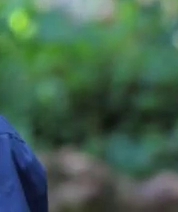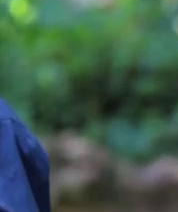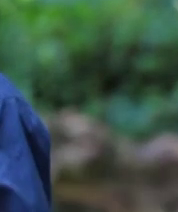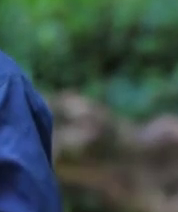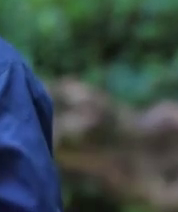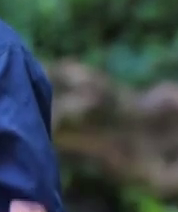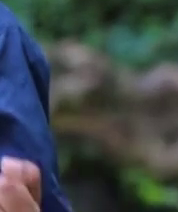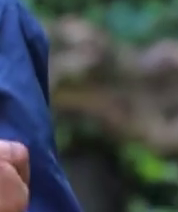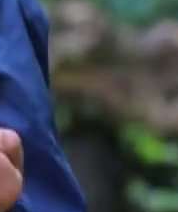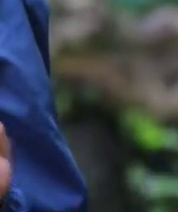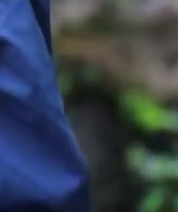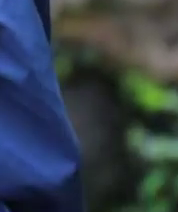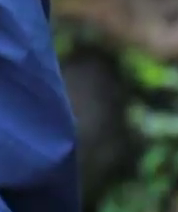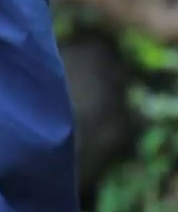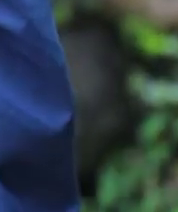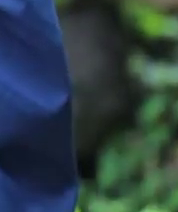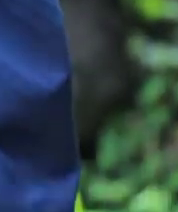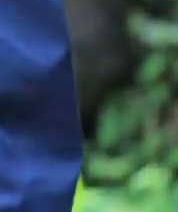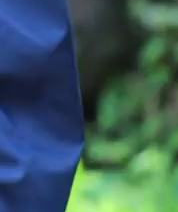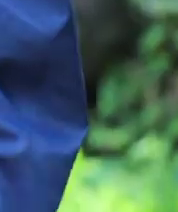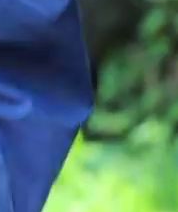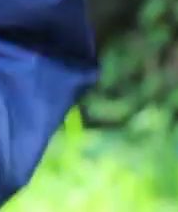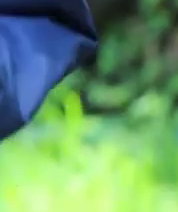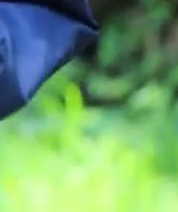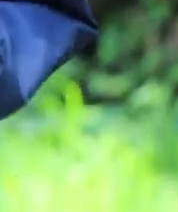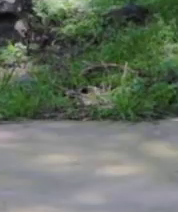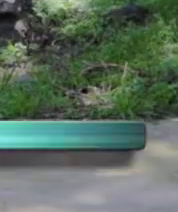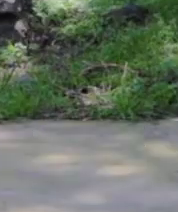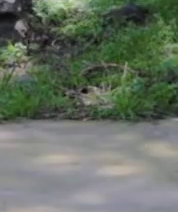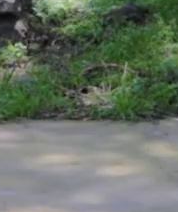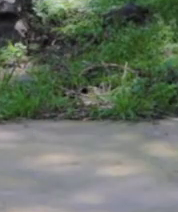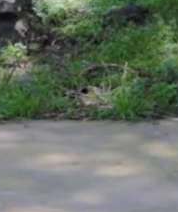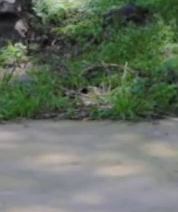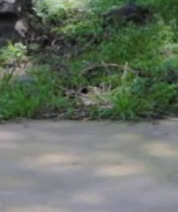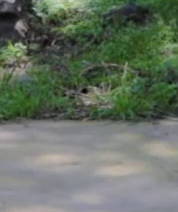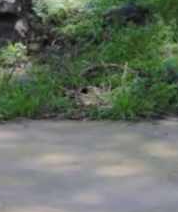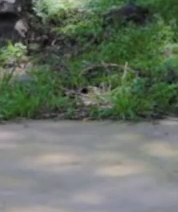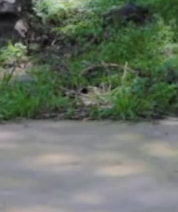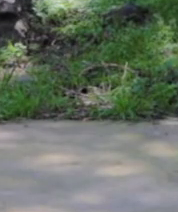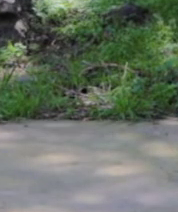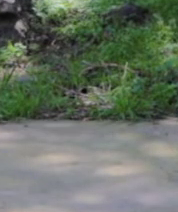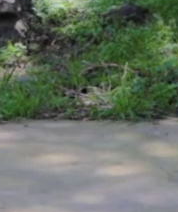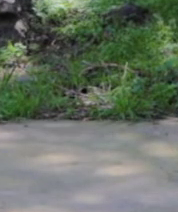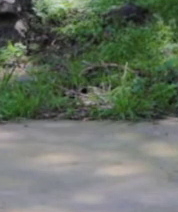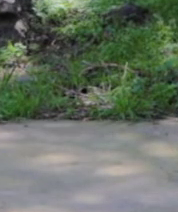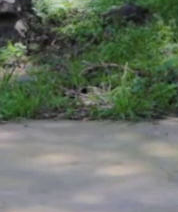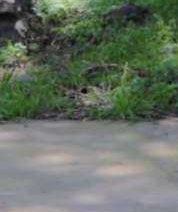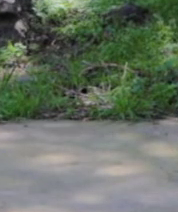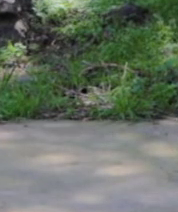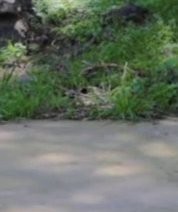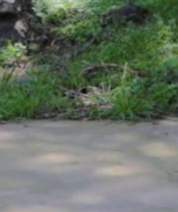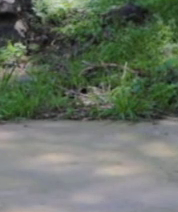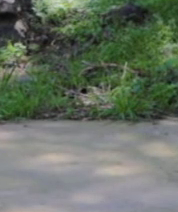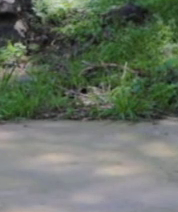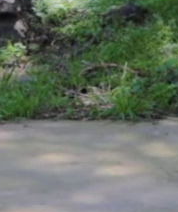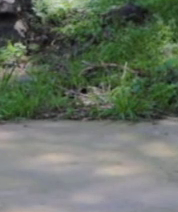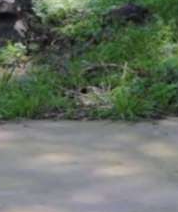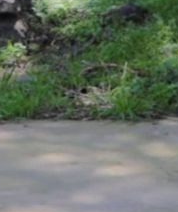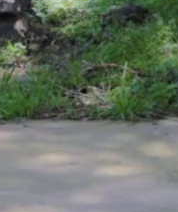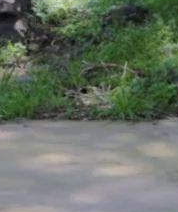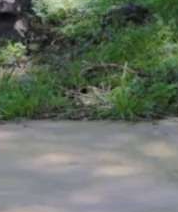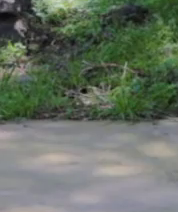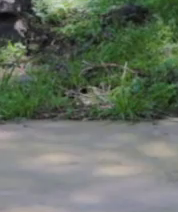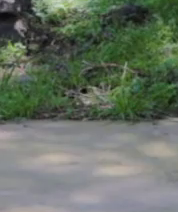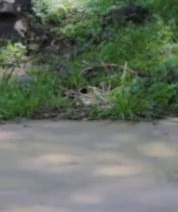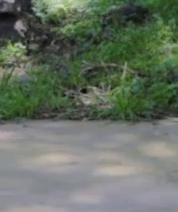Flexionamos a 90 grados, bajamos. Flexión, extensión, flexión, extensión. Muy bien,